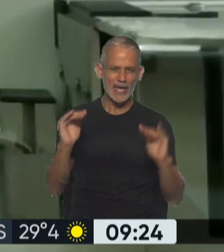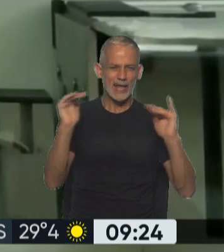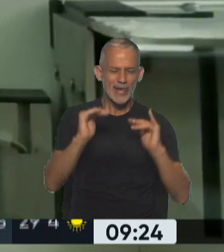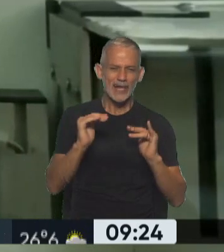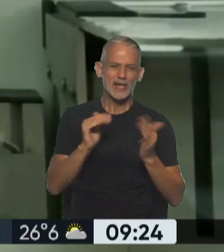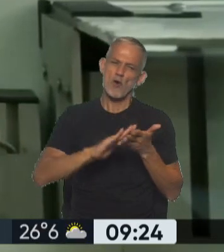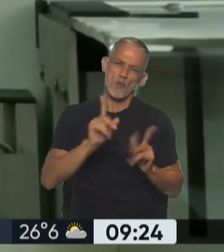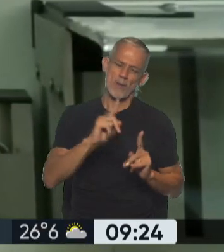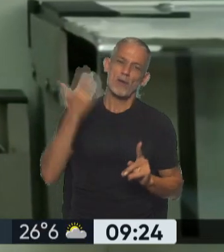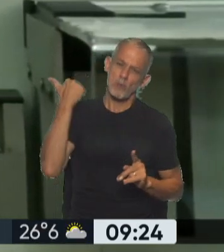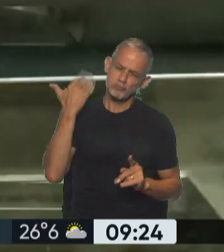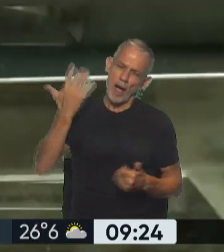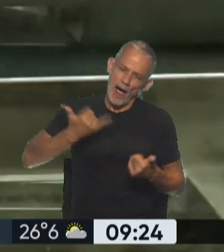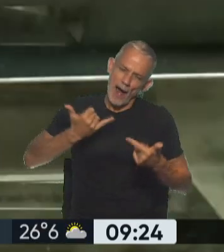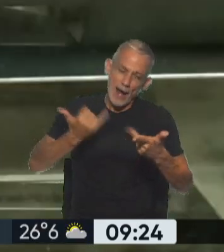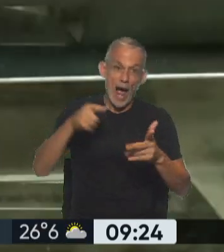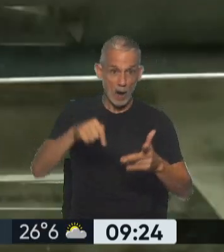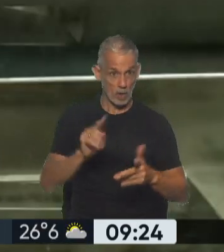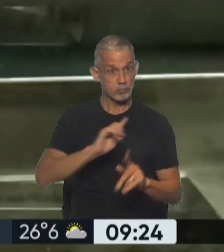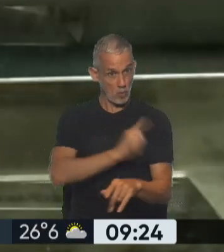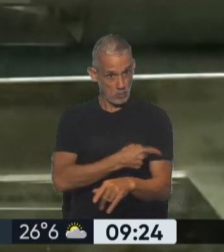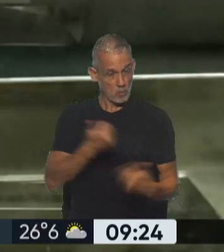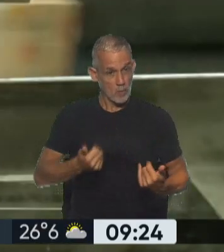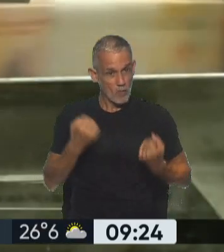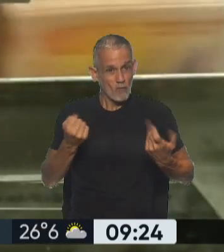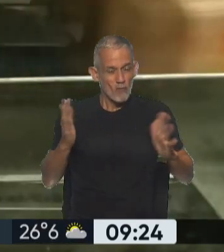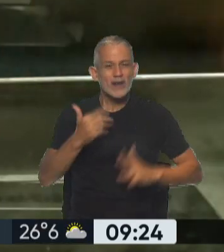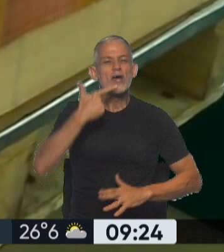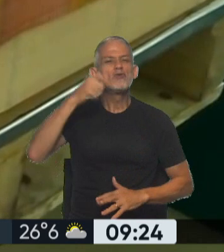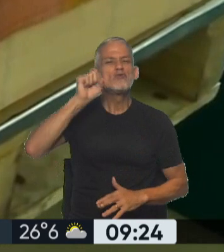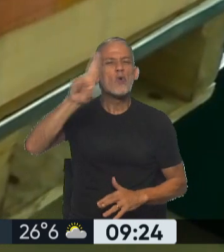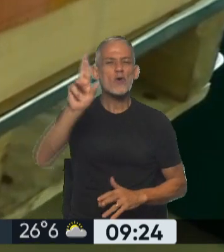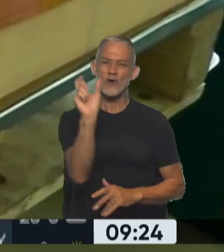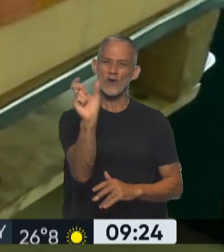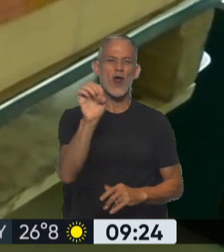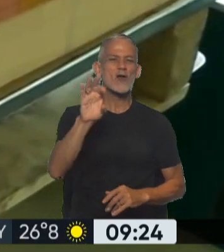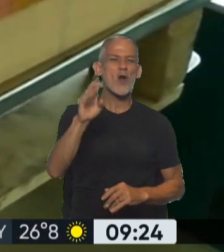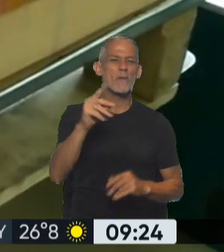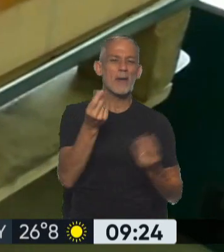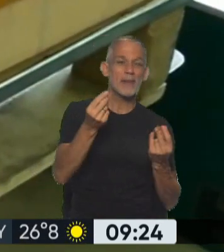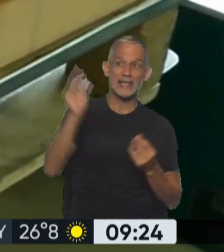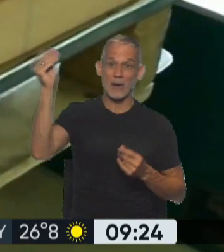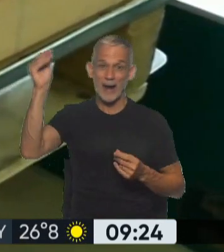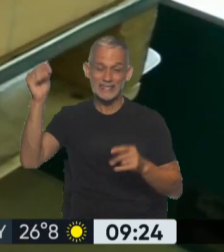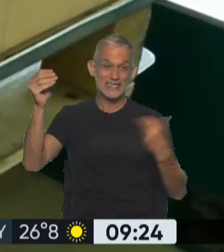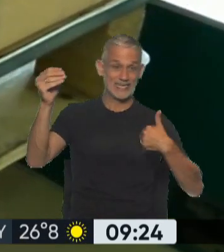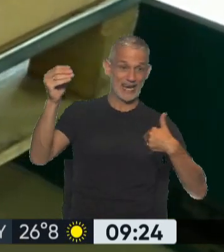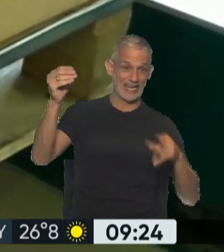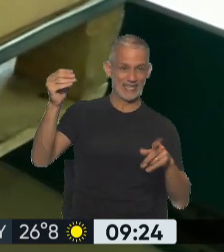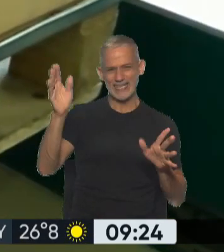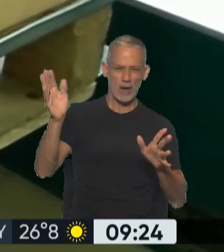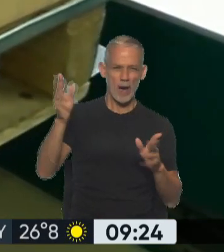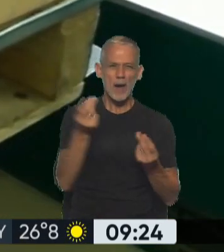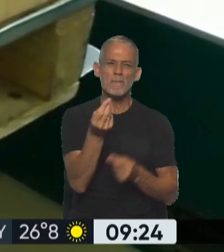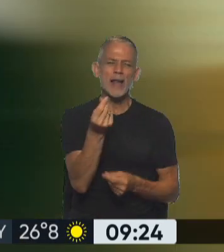nueva, pero ahora sí poderosa. SURO es el nombre que se baraja tanto en Brasilia como en Buenos Aires para